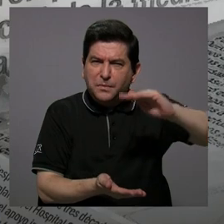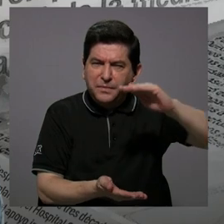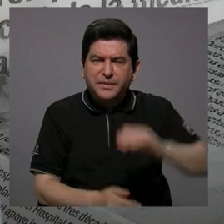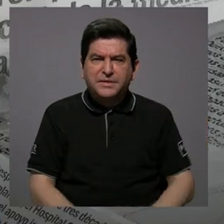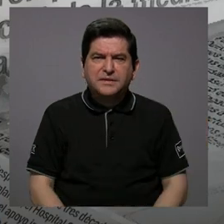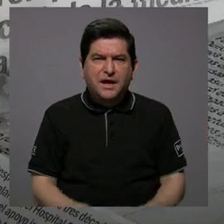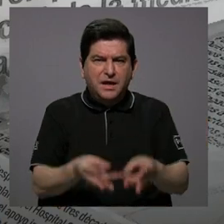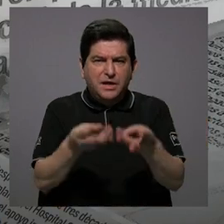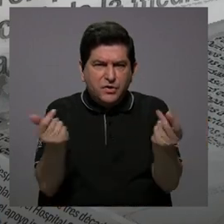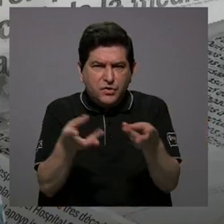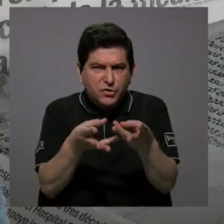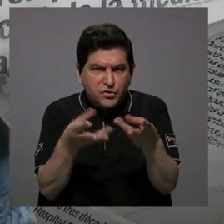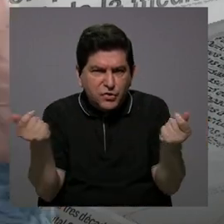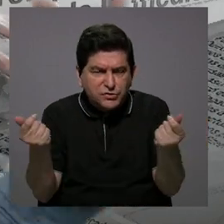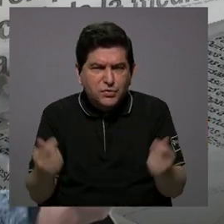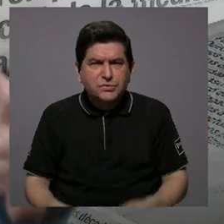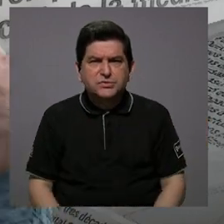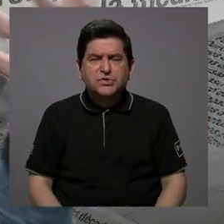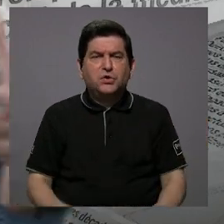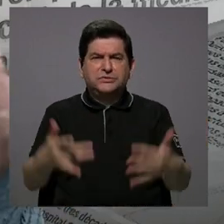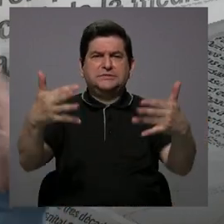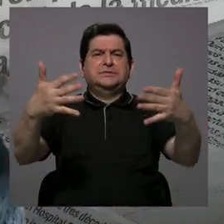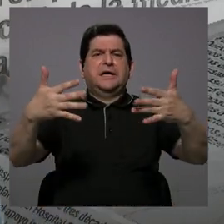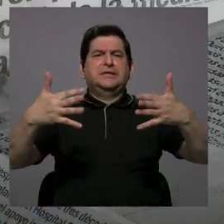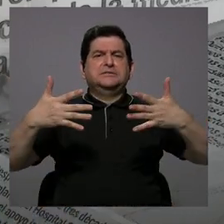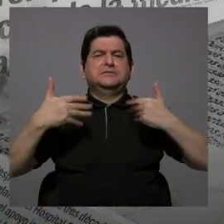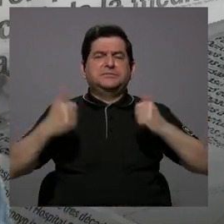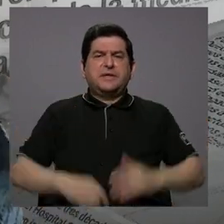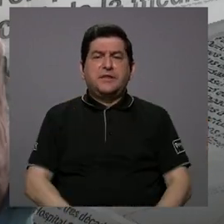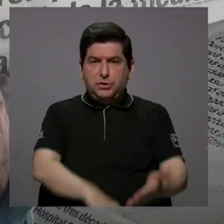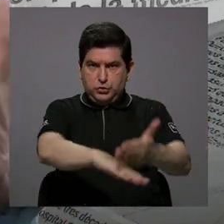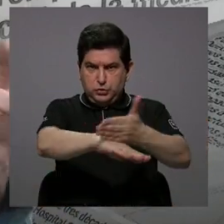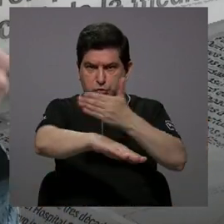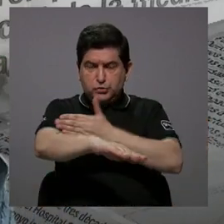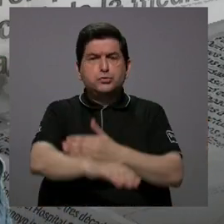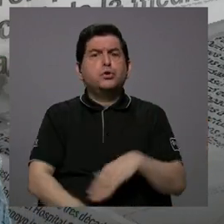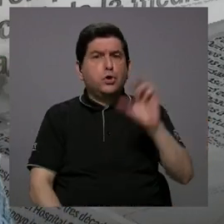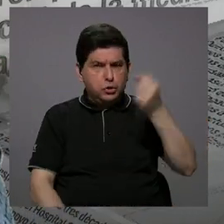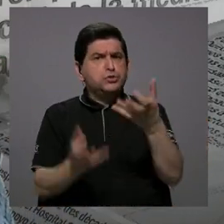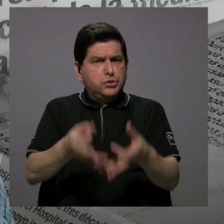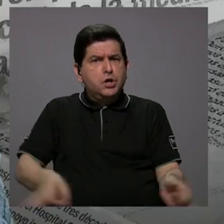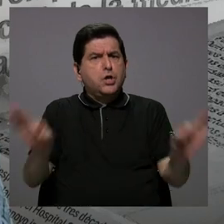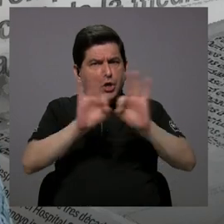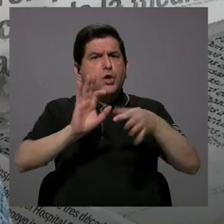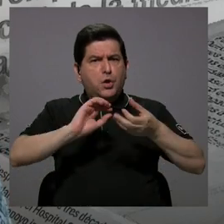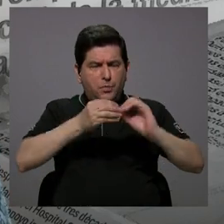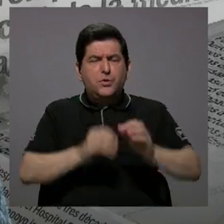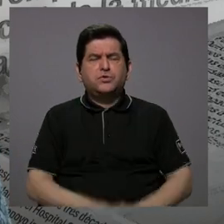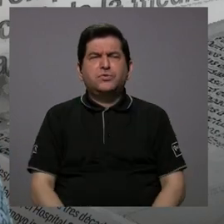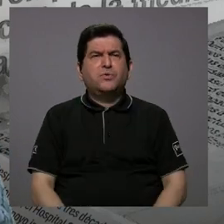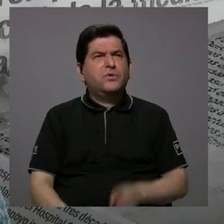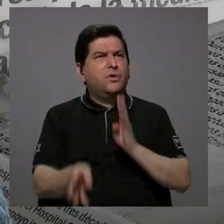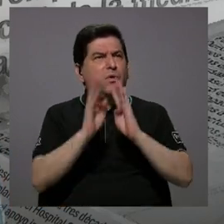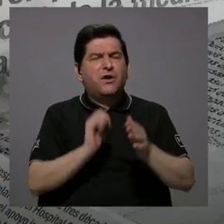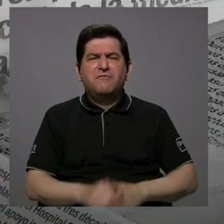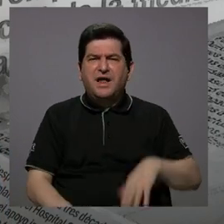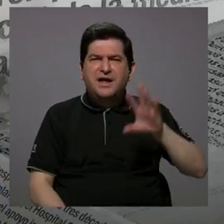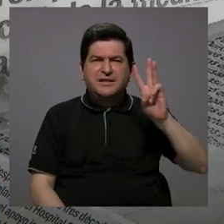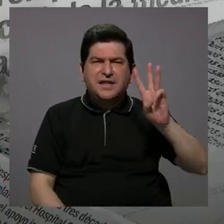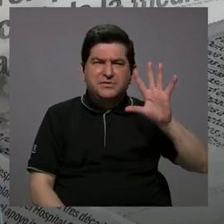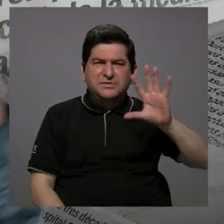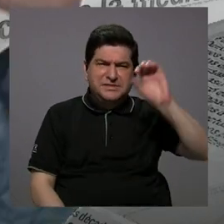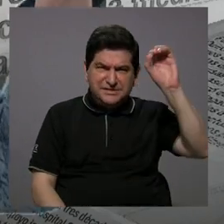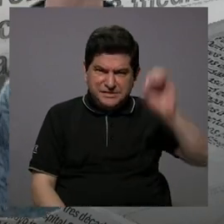resolución de muchos expedientes, habían avanzado y era bastante significativo. Hablaba de un 65 por